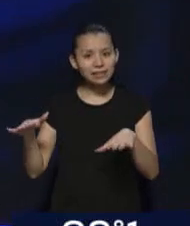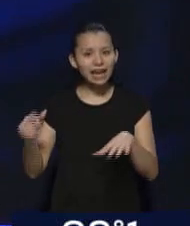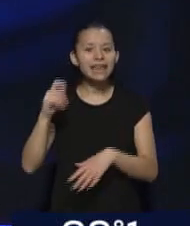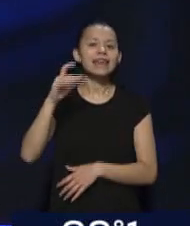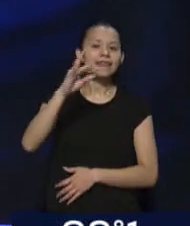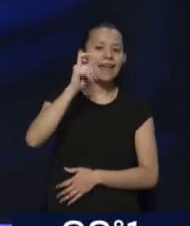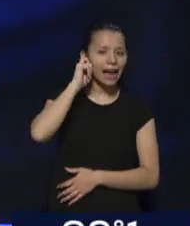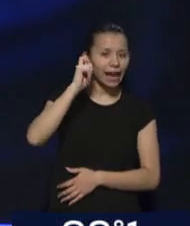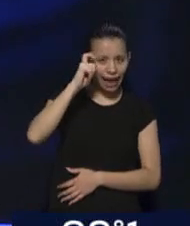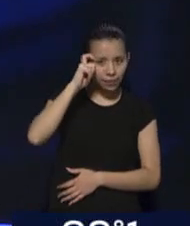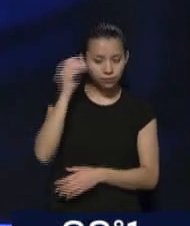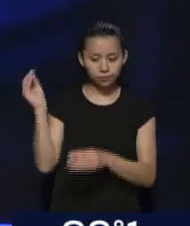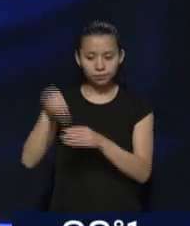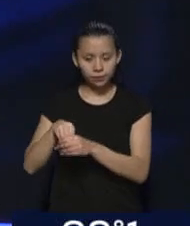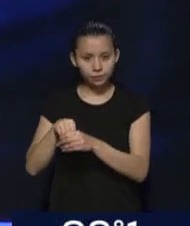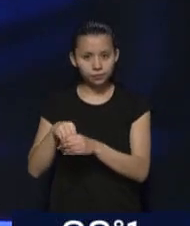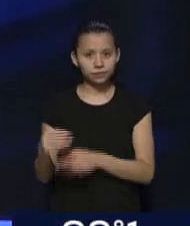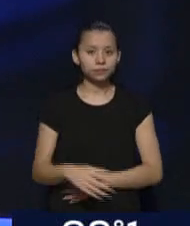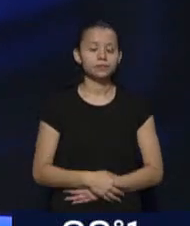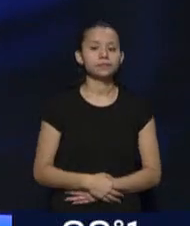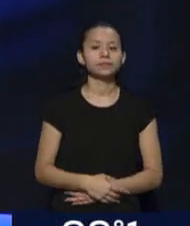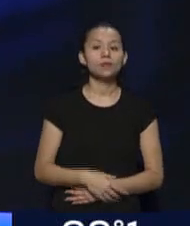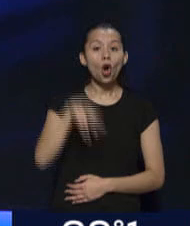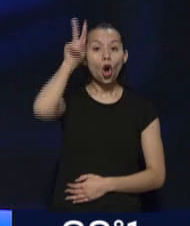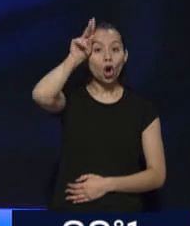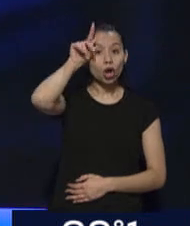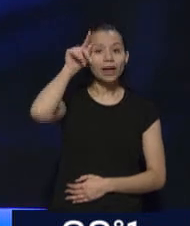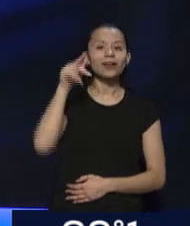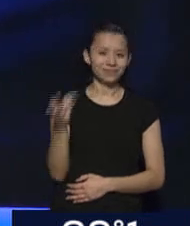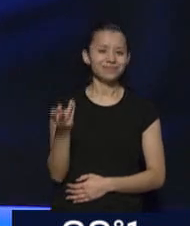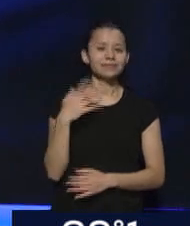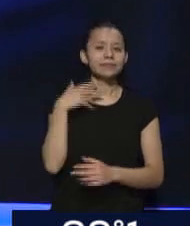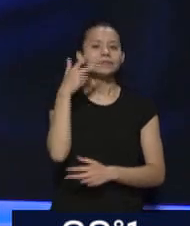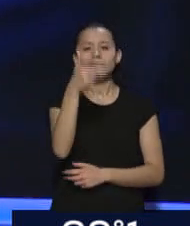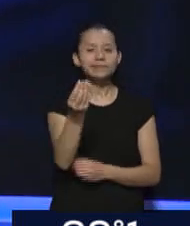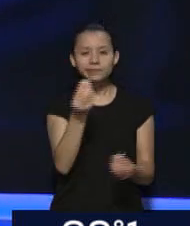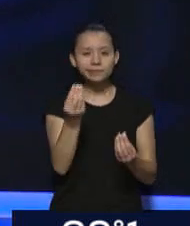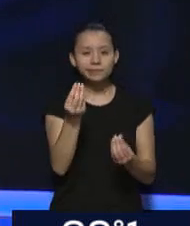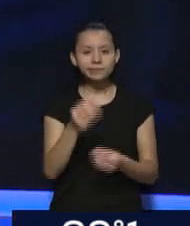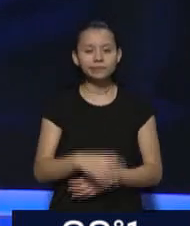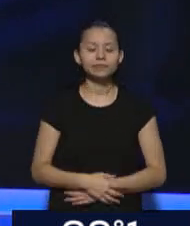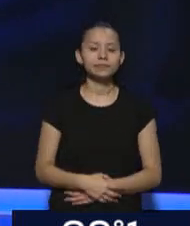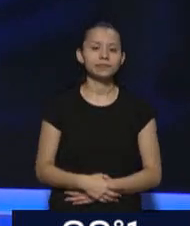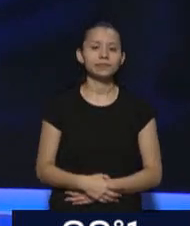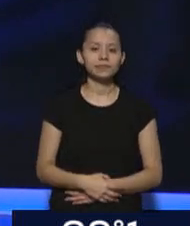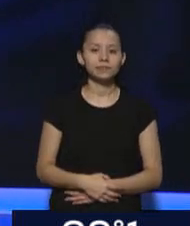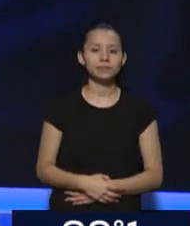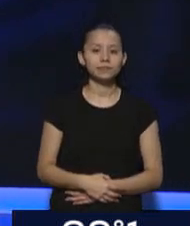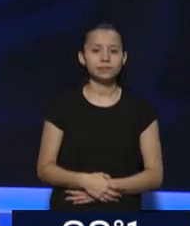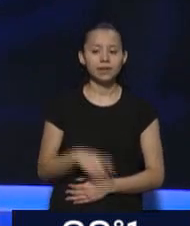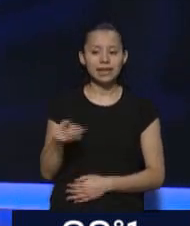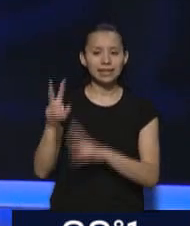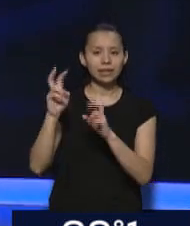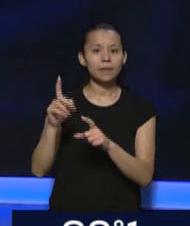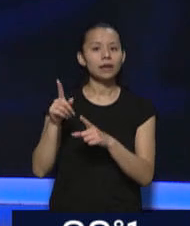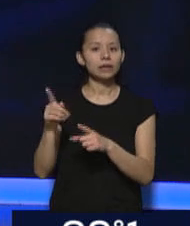Escuelas. Ahora lo vamos a escuchar, inmediatamente ahora lo vamos a escuchar a Cornejo a hablar precisamente de esto y por qué nombra a